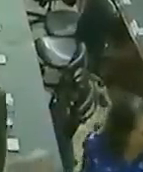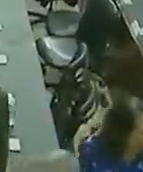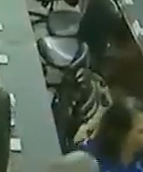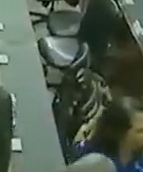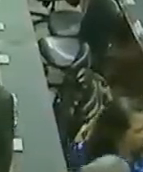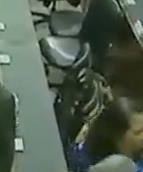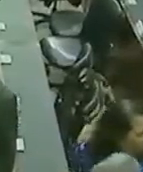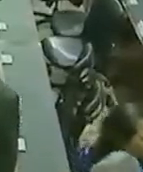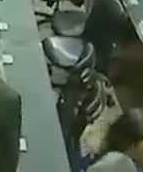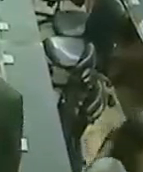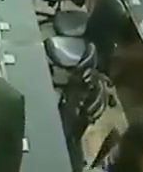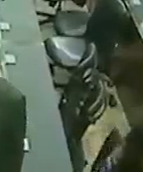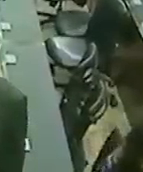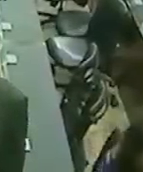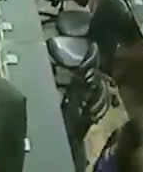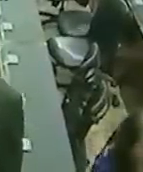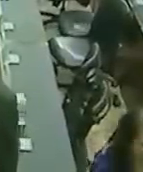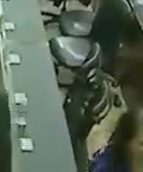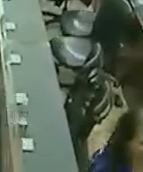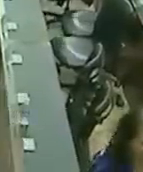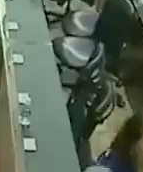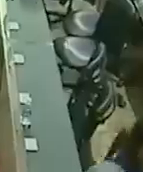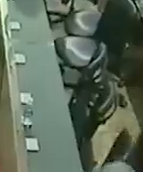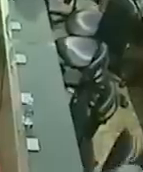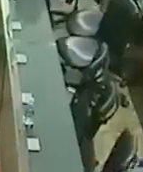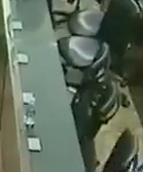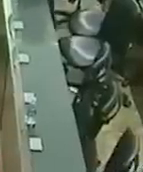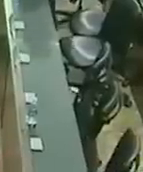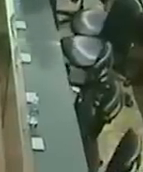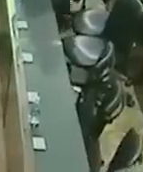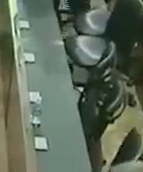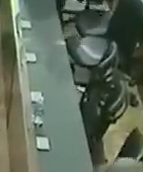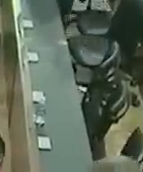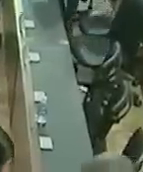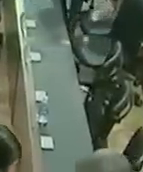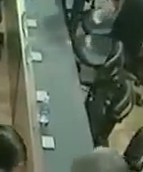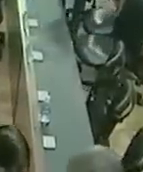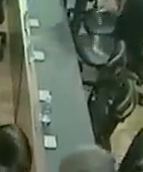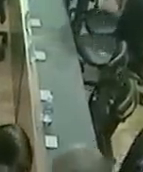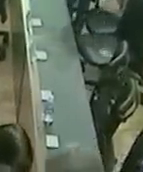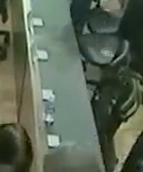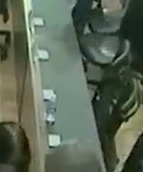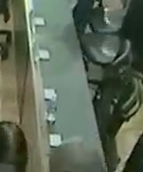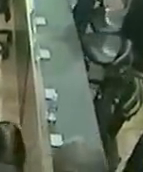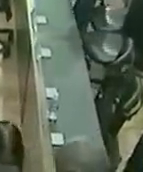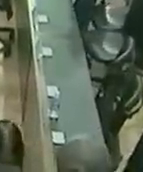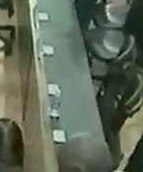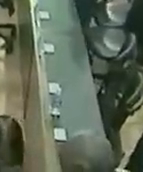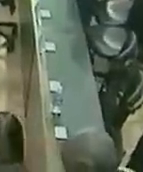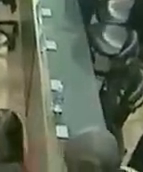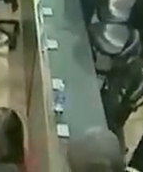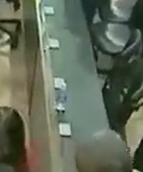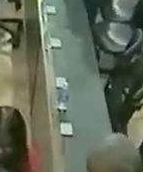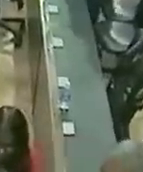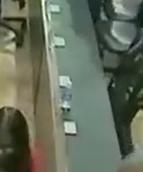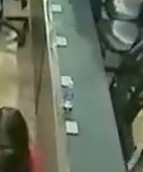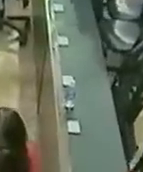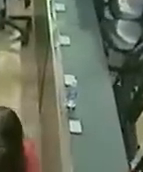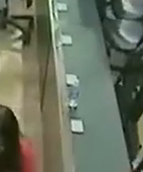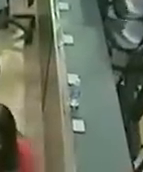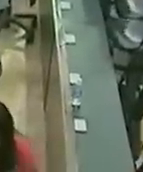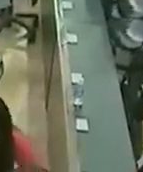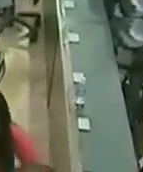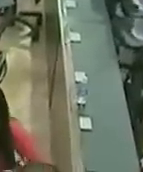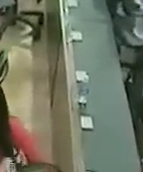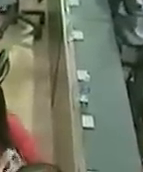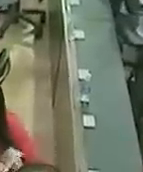1826 tomaron la palabra los diputados Rudy Puerta y el diputado Alfonso Campos,